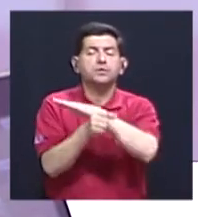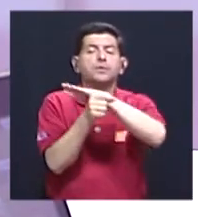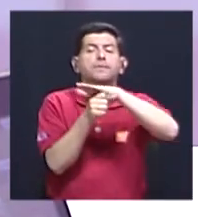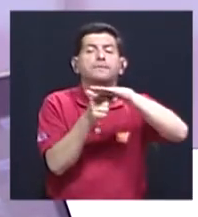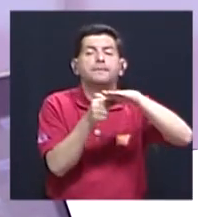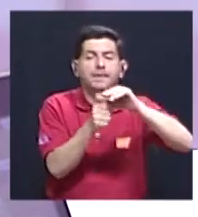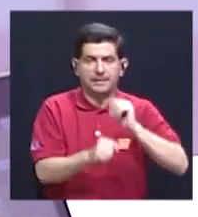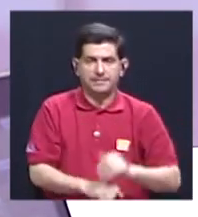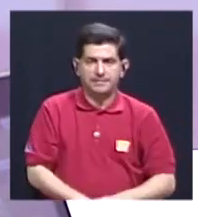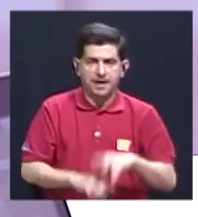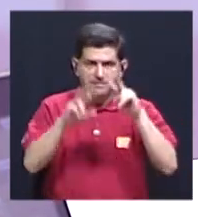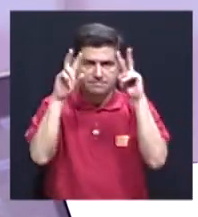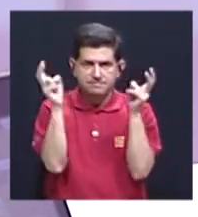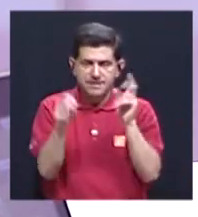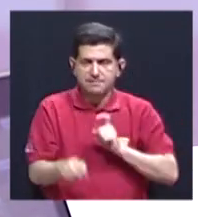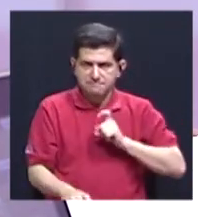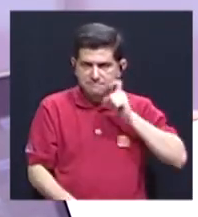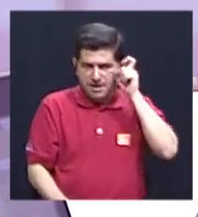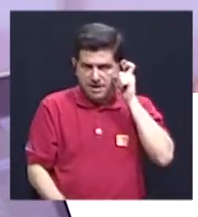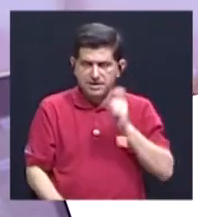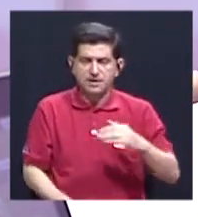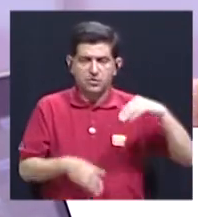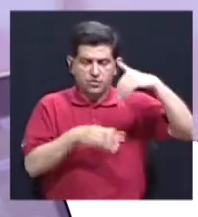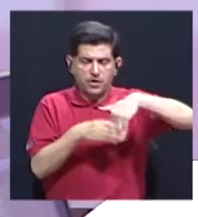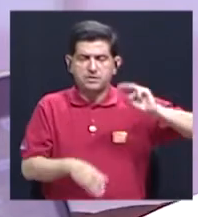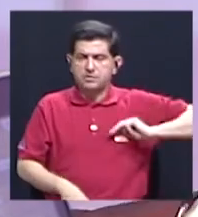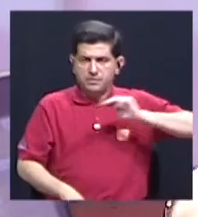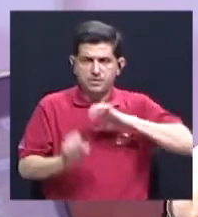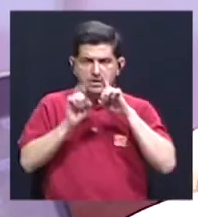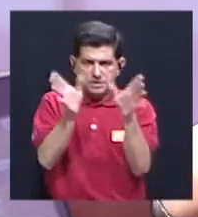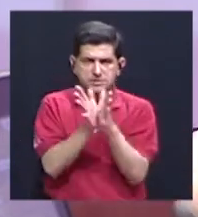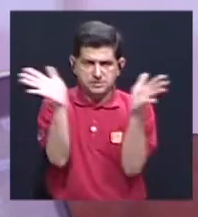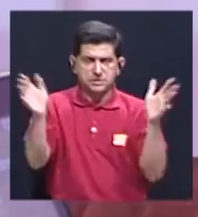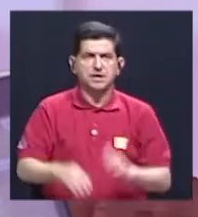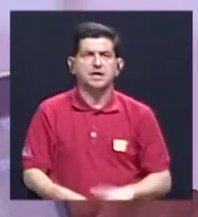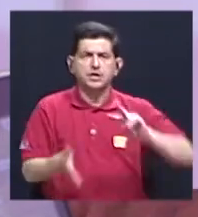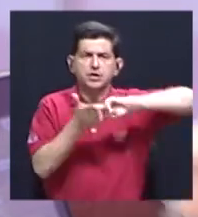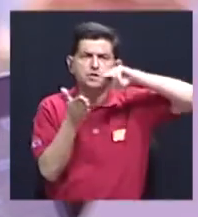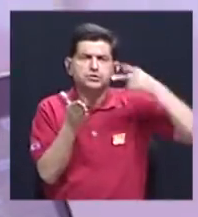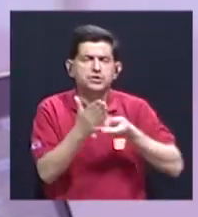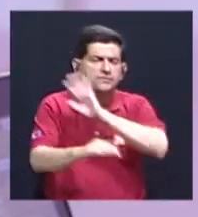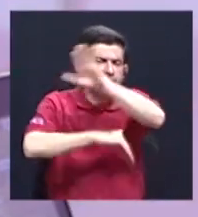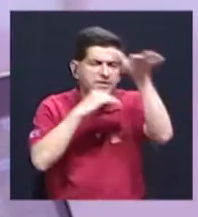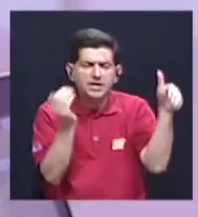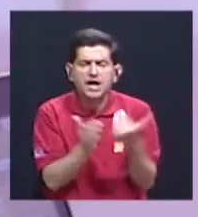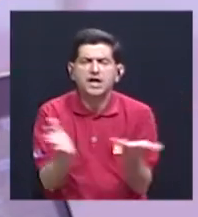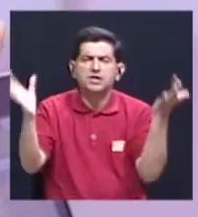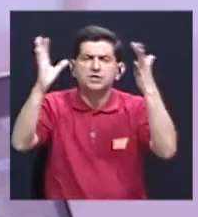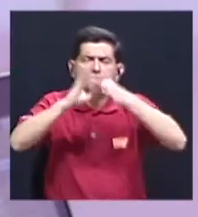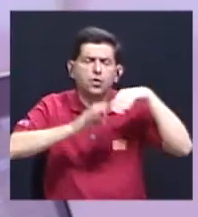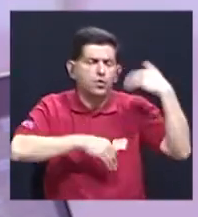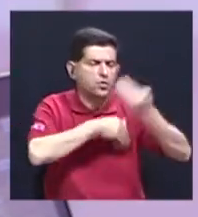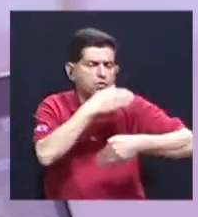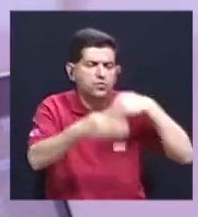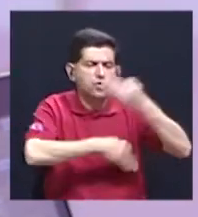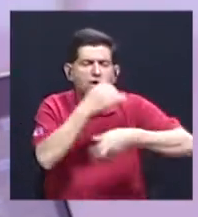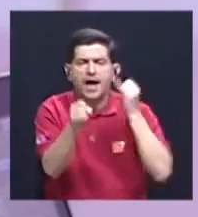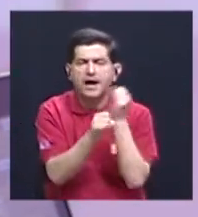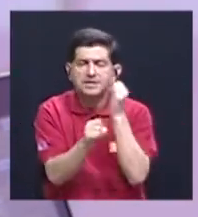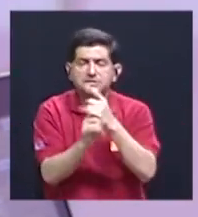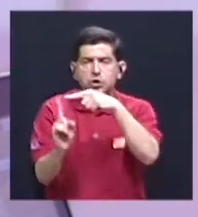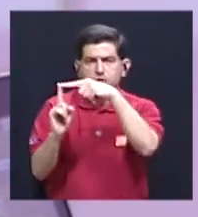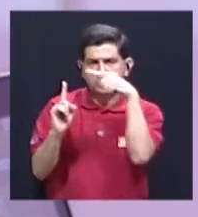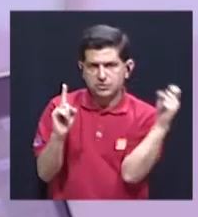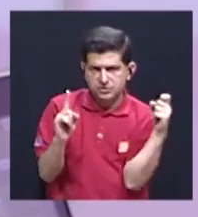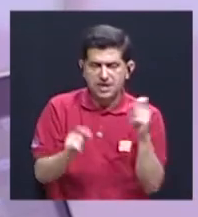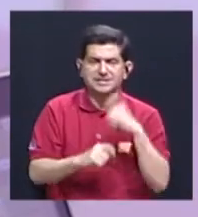del tema de género en el MEP. O sea, abarca todo lo que tiene que ver con la gestión institucional, desde